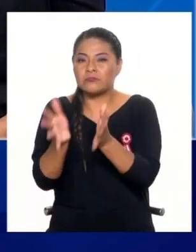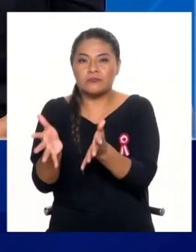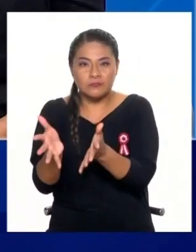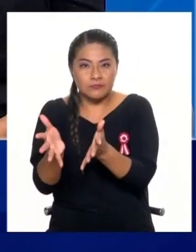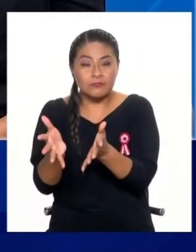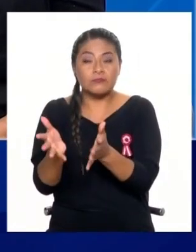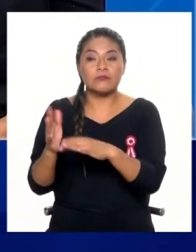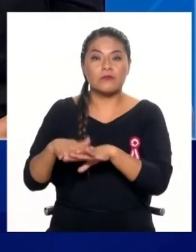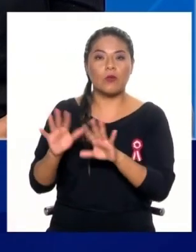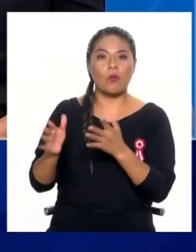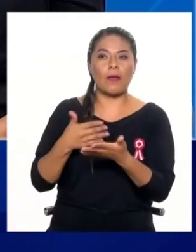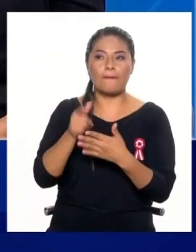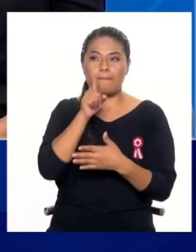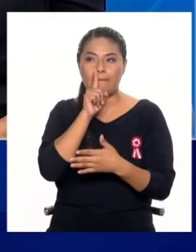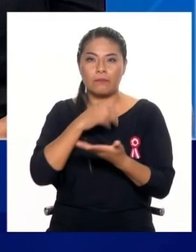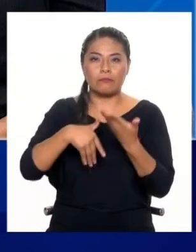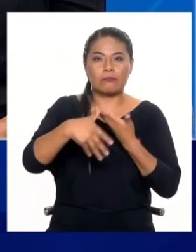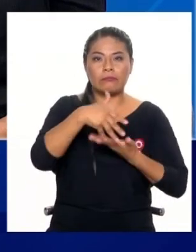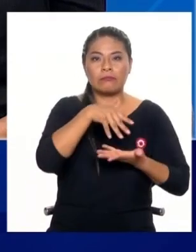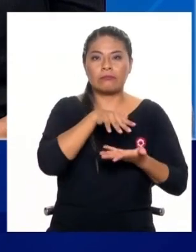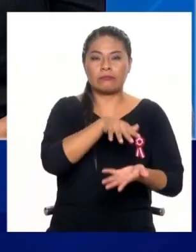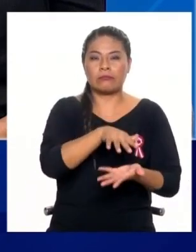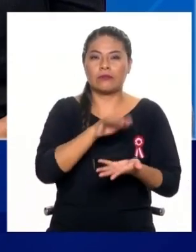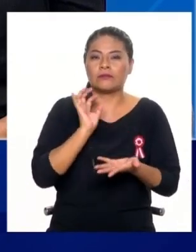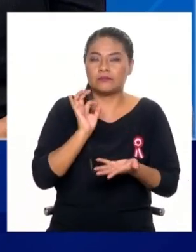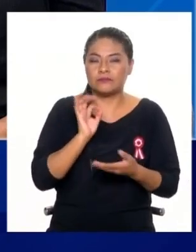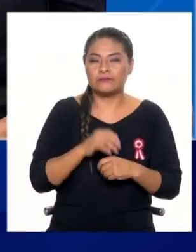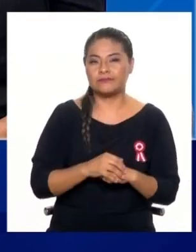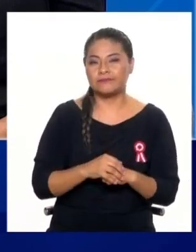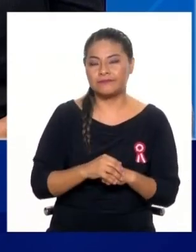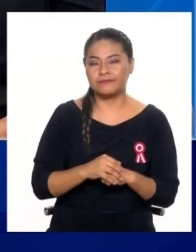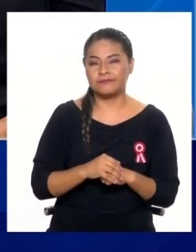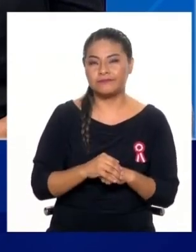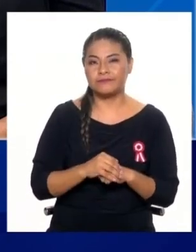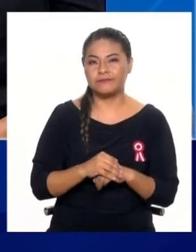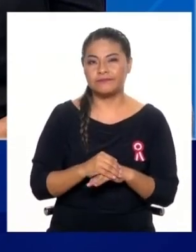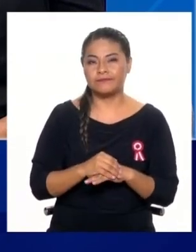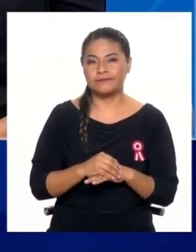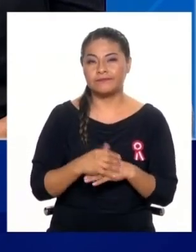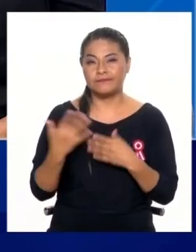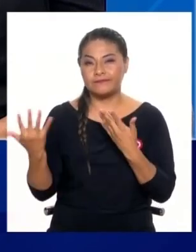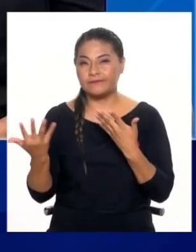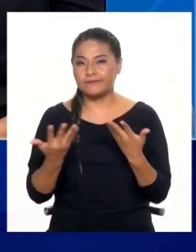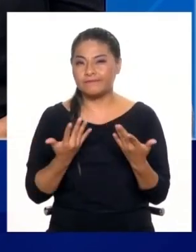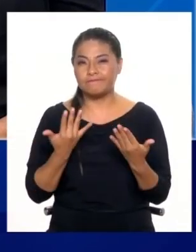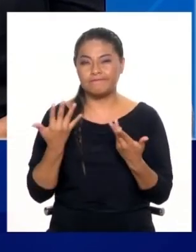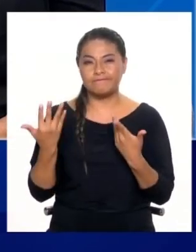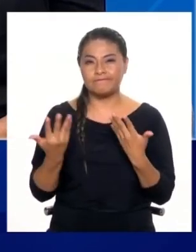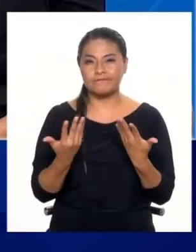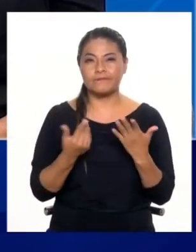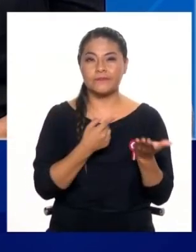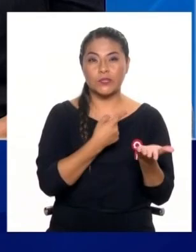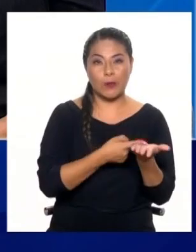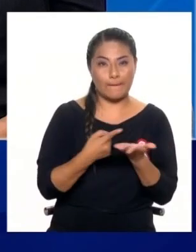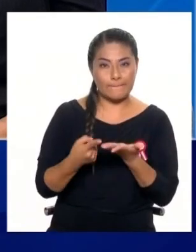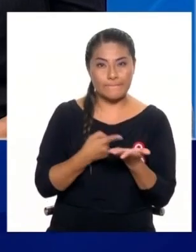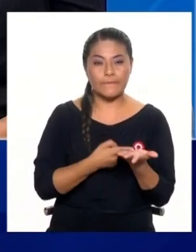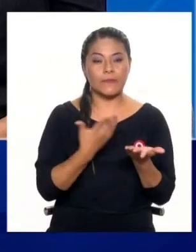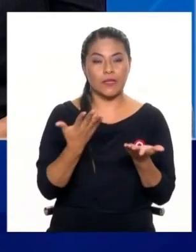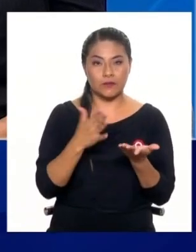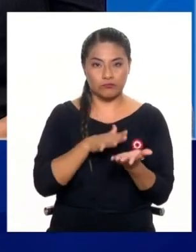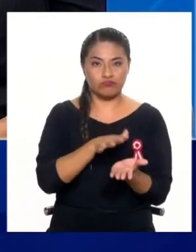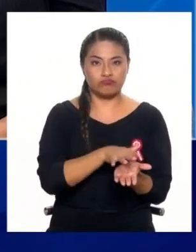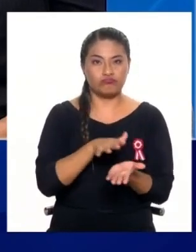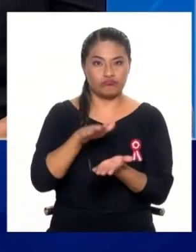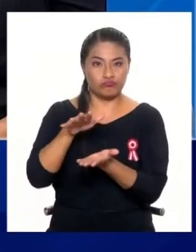realizado de manera informal. Entonces, digamos, la planificación urbana,